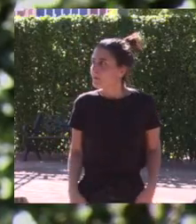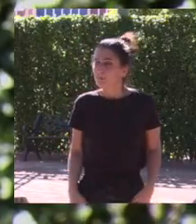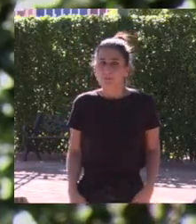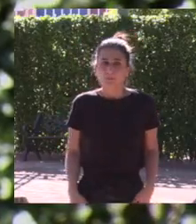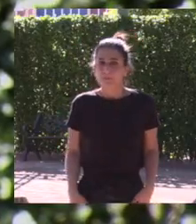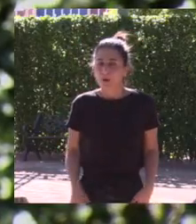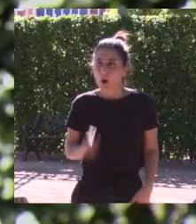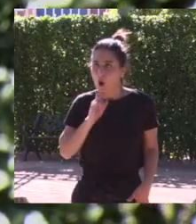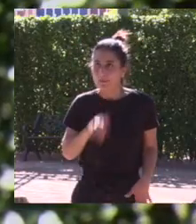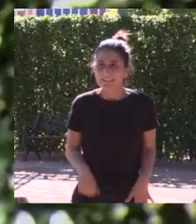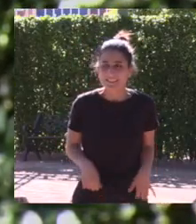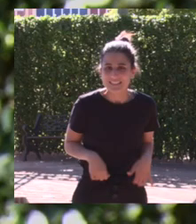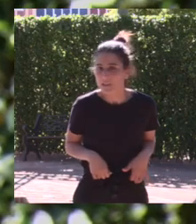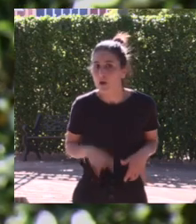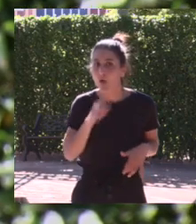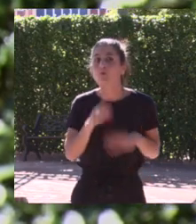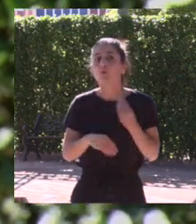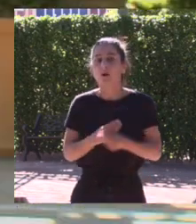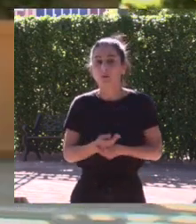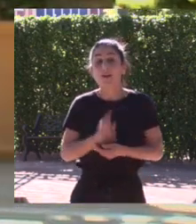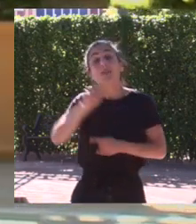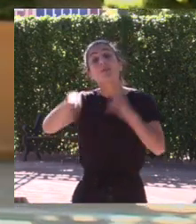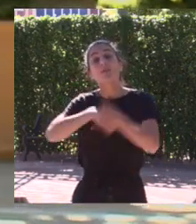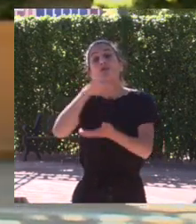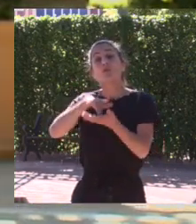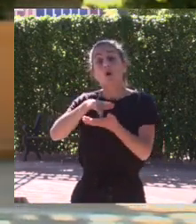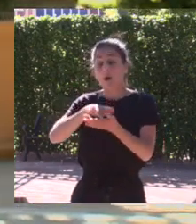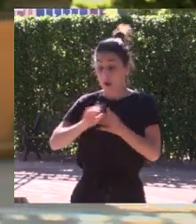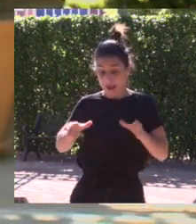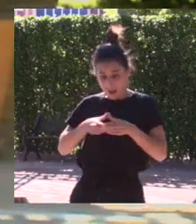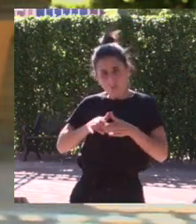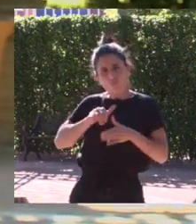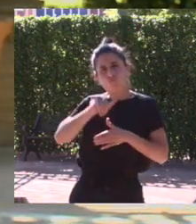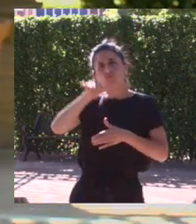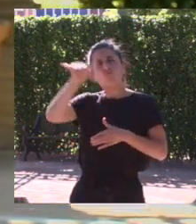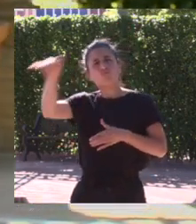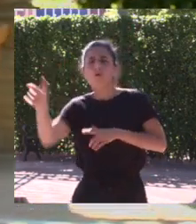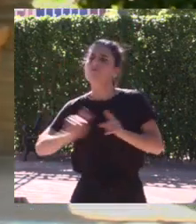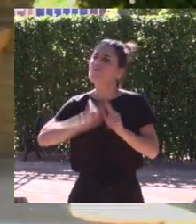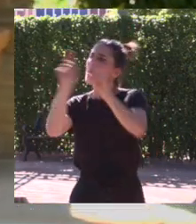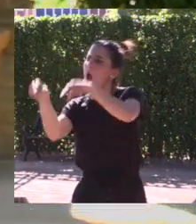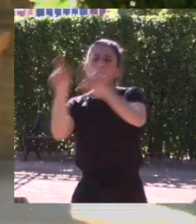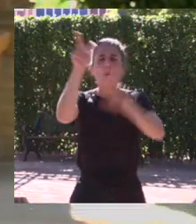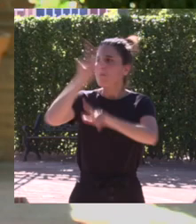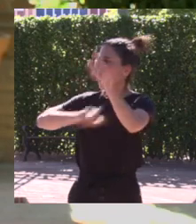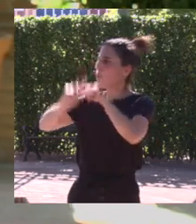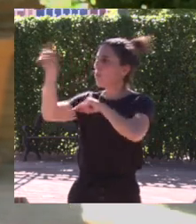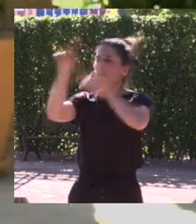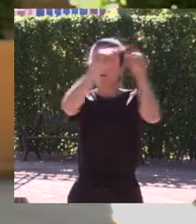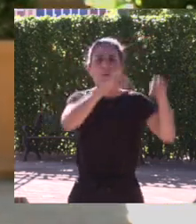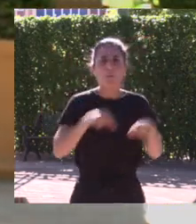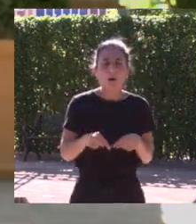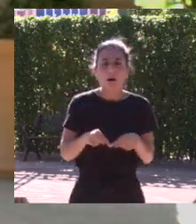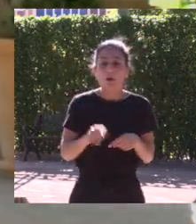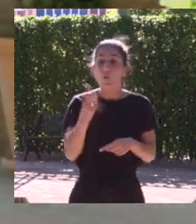difícil de gestionar. Cuando empezábamos a viajar siendo la única chica del equipo pues otra vez ¿y yo con quién voy